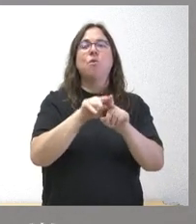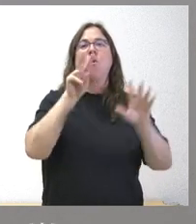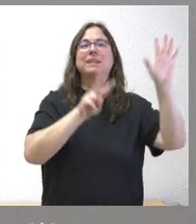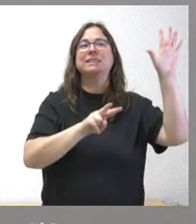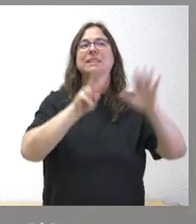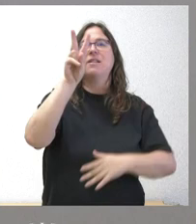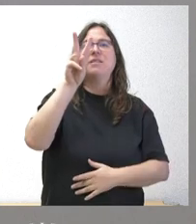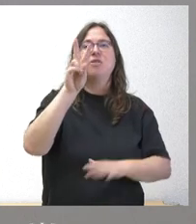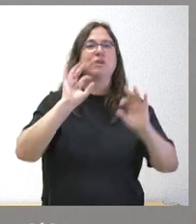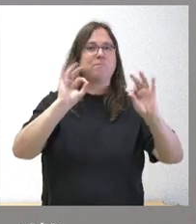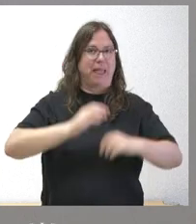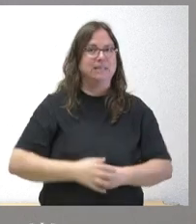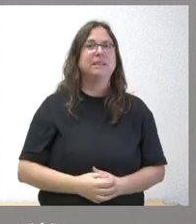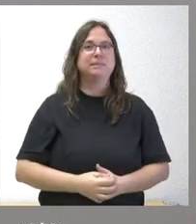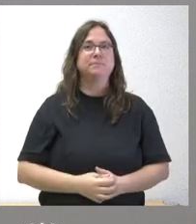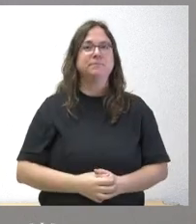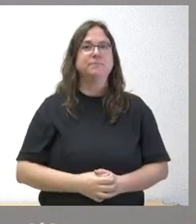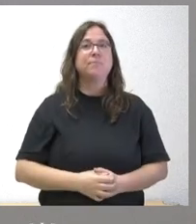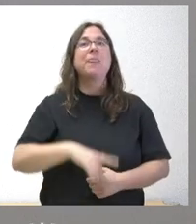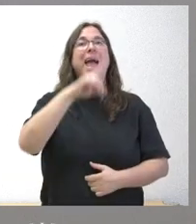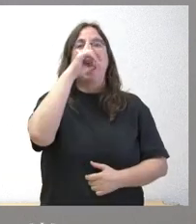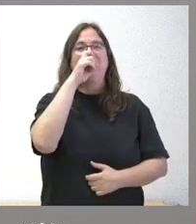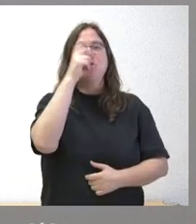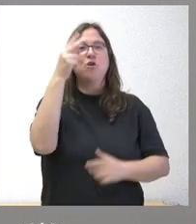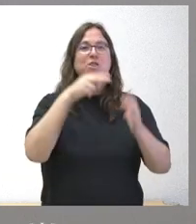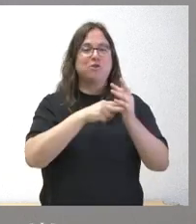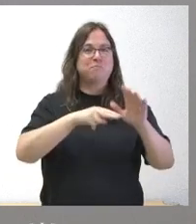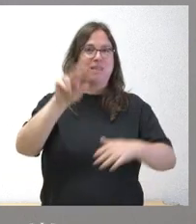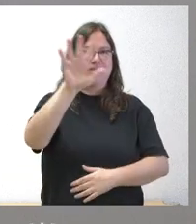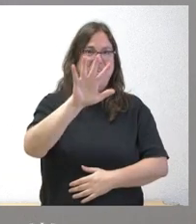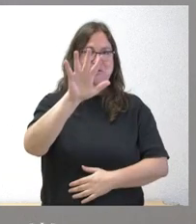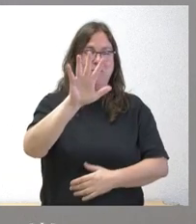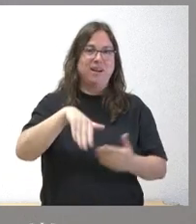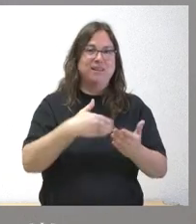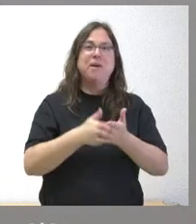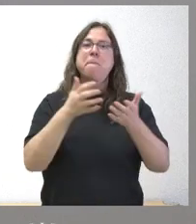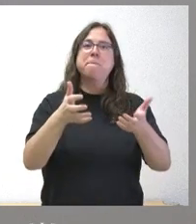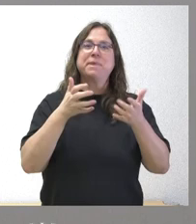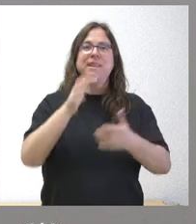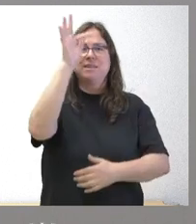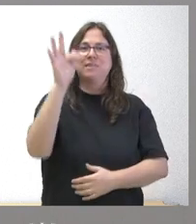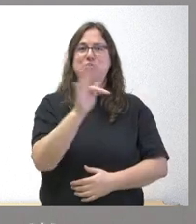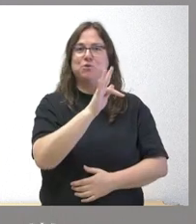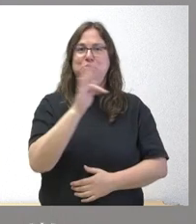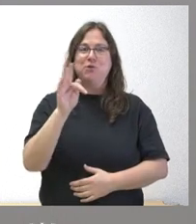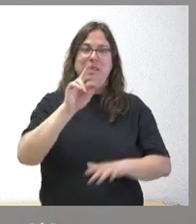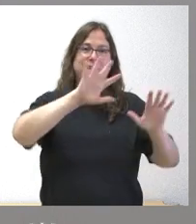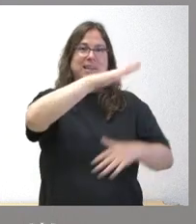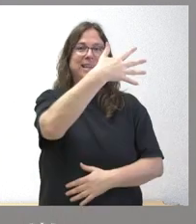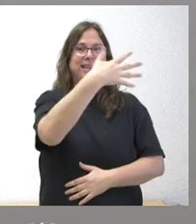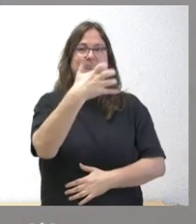especialistas. Desde el año 2005 se han beneficiado de esto un total de 571